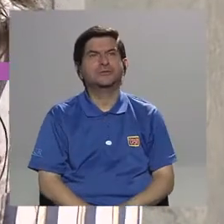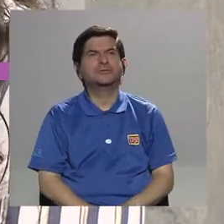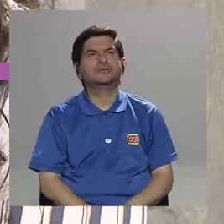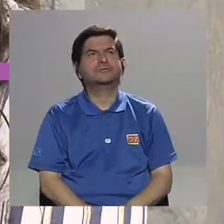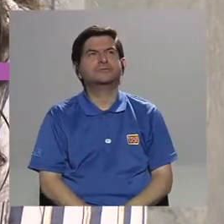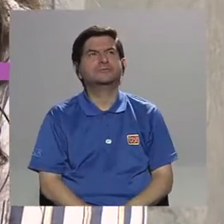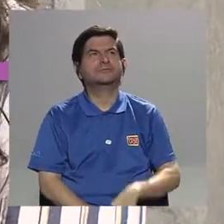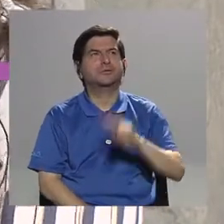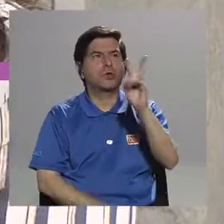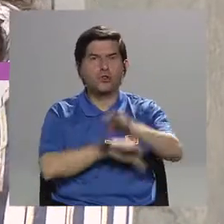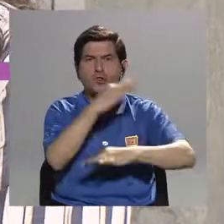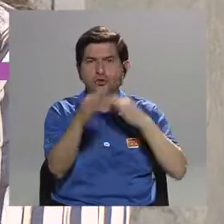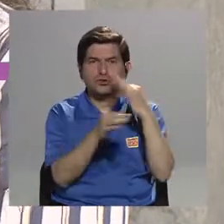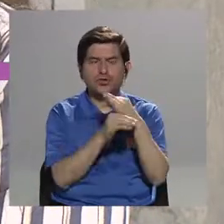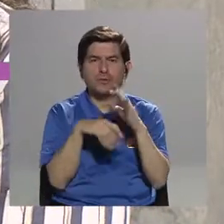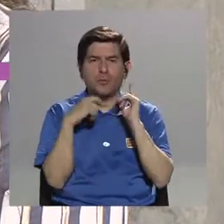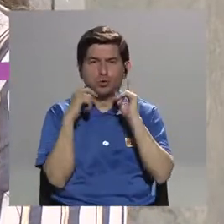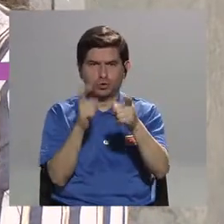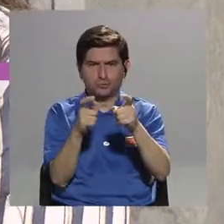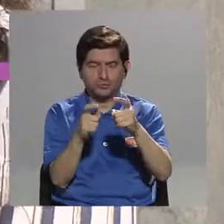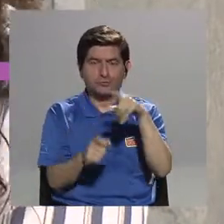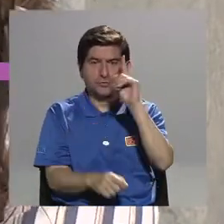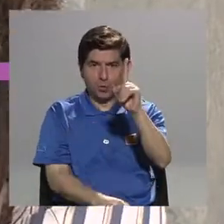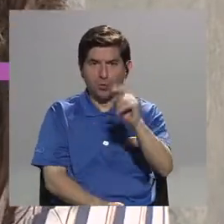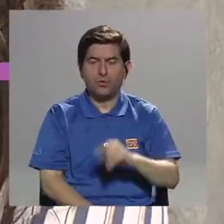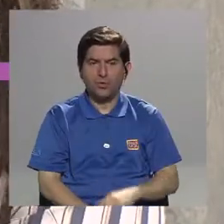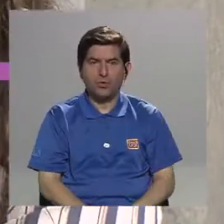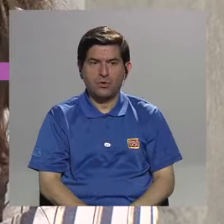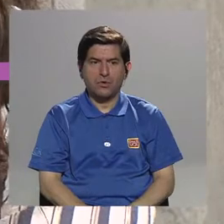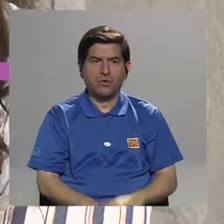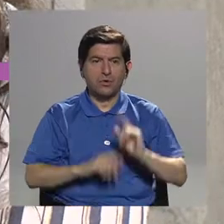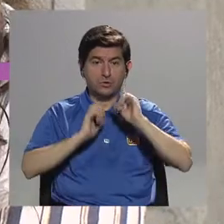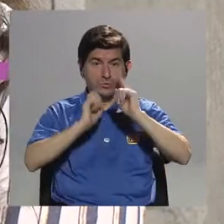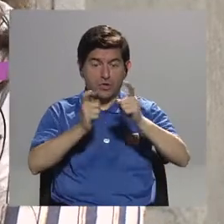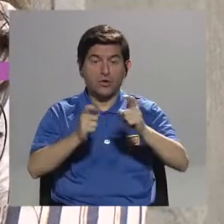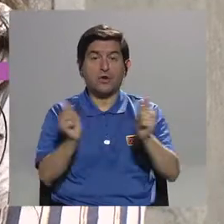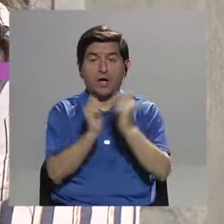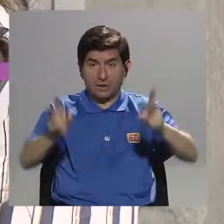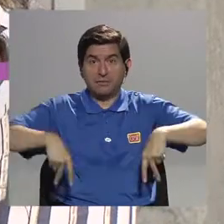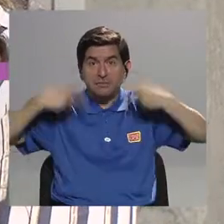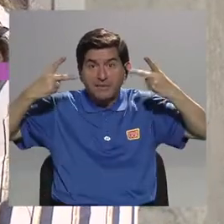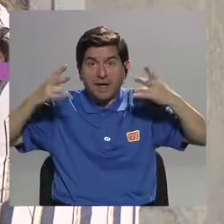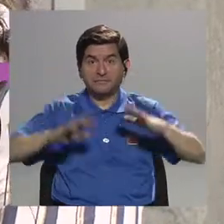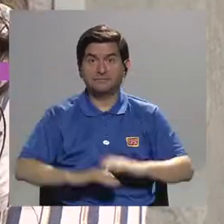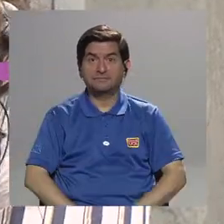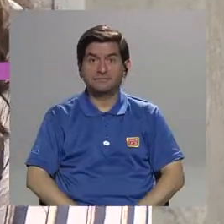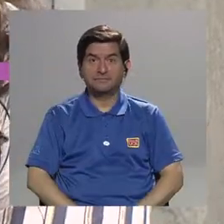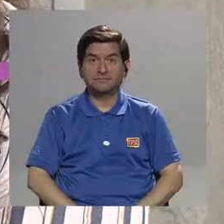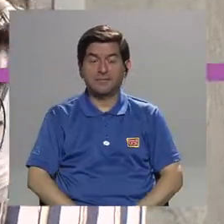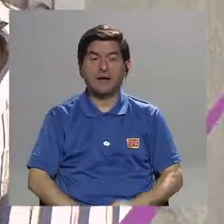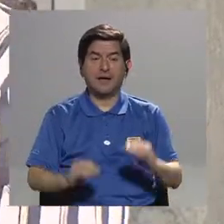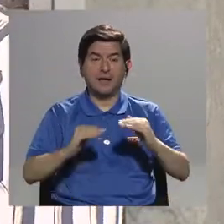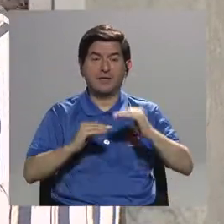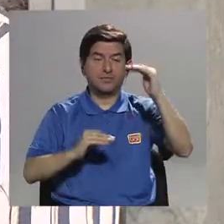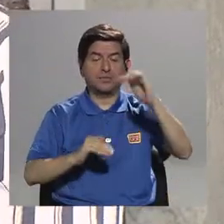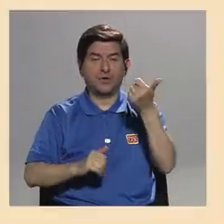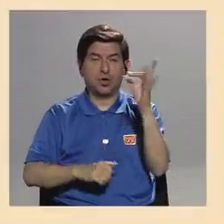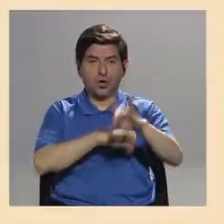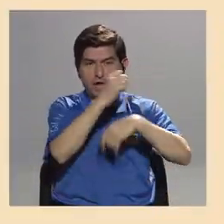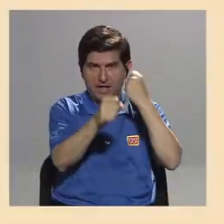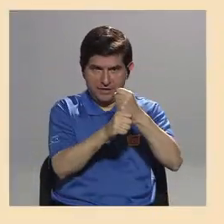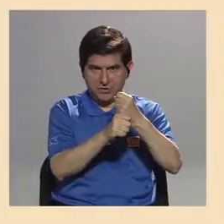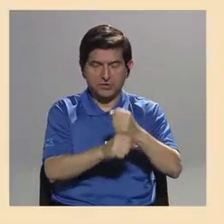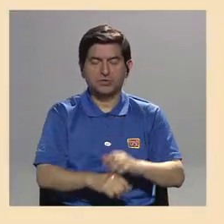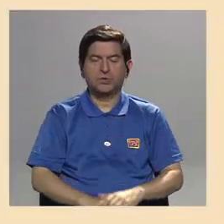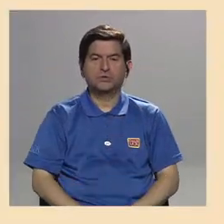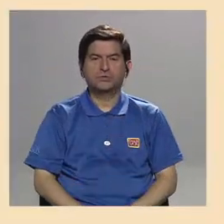bueno, hay dos tipos de donaciones. Uno puede donarse en vida, ¿verdad? Entonces tiene que ser mayor de edad.